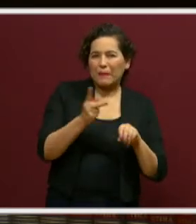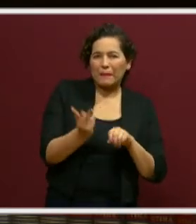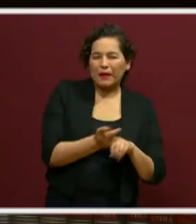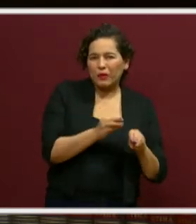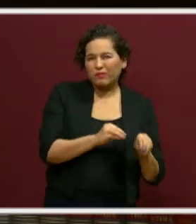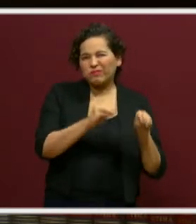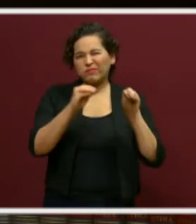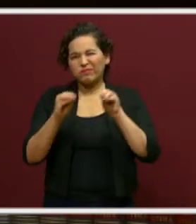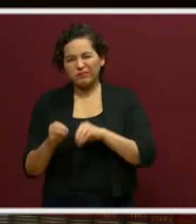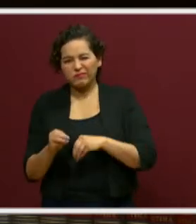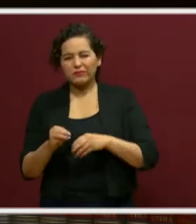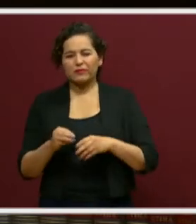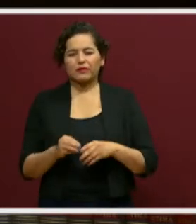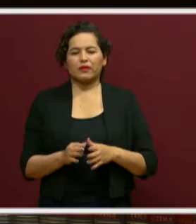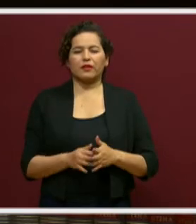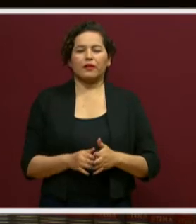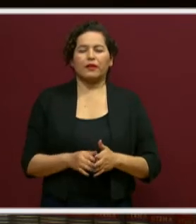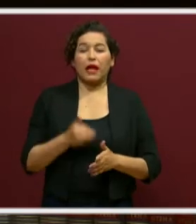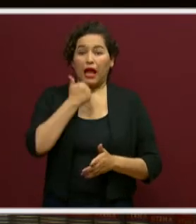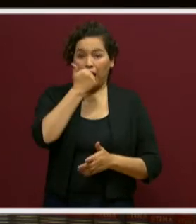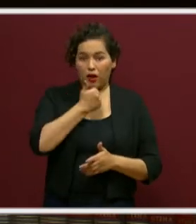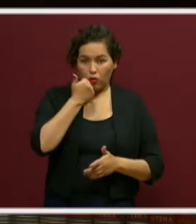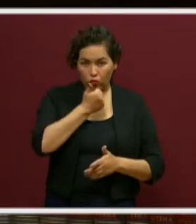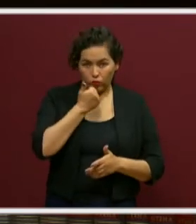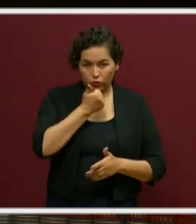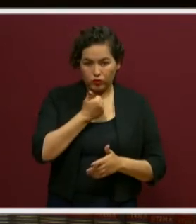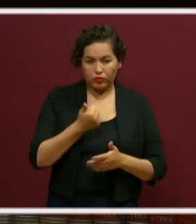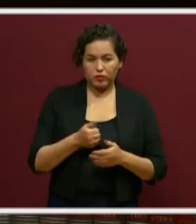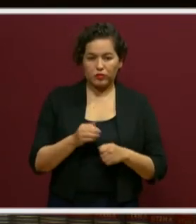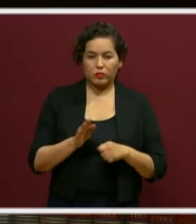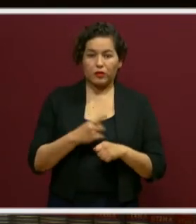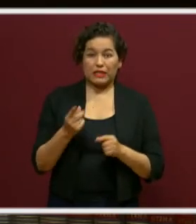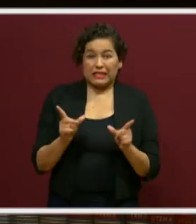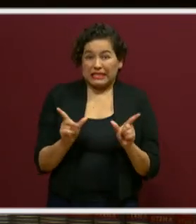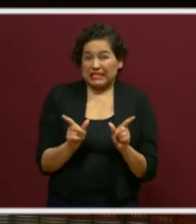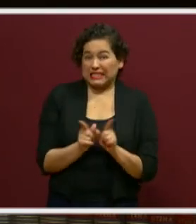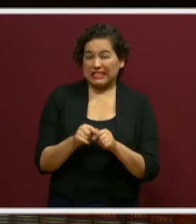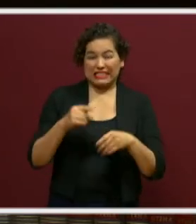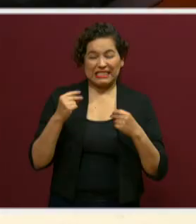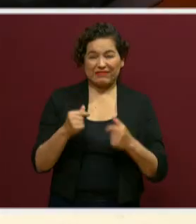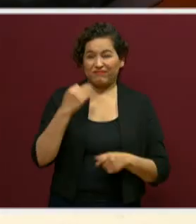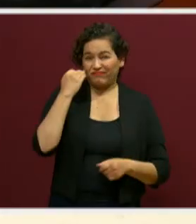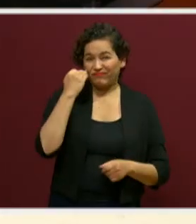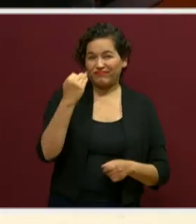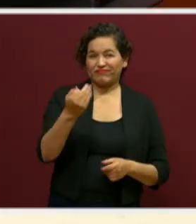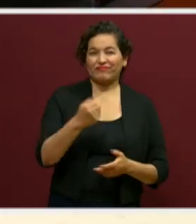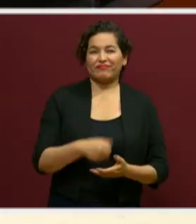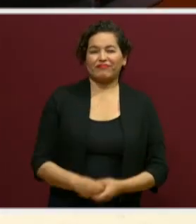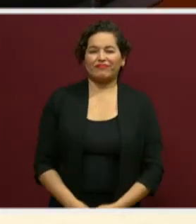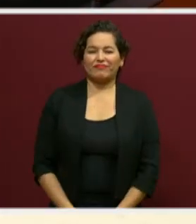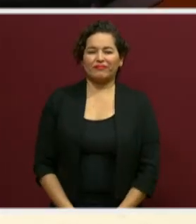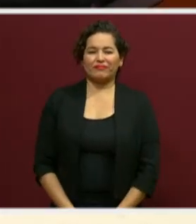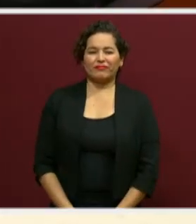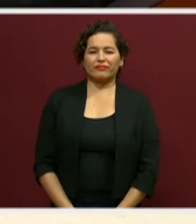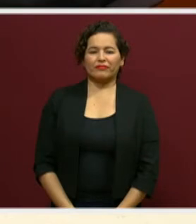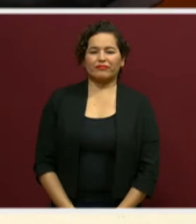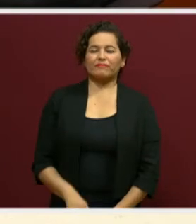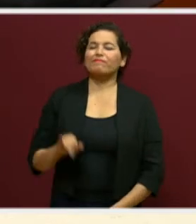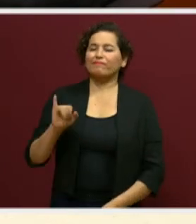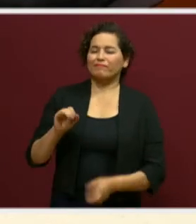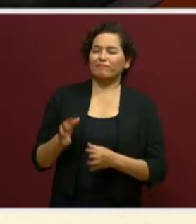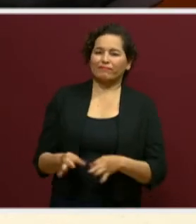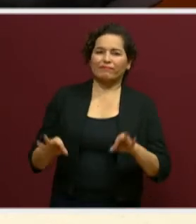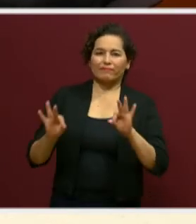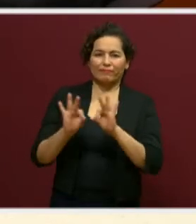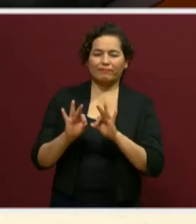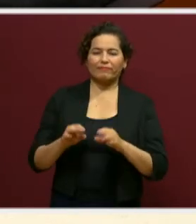estimada Gaby, porque si no, ya no vamos a alcanzar a abordar qué dicen los alumnos. ¿verdad?